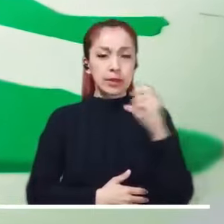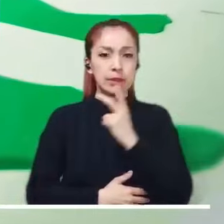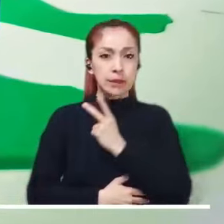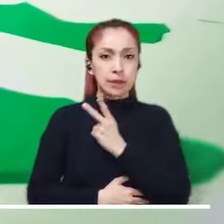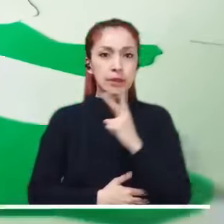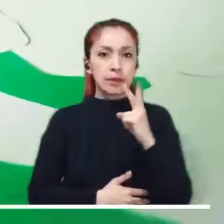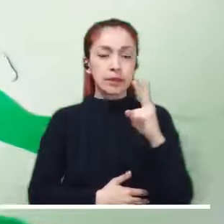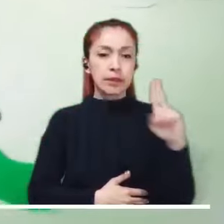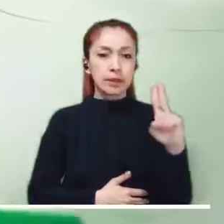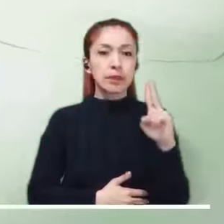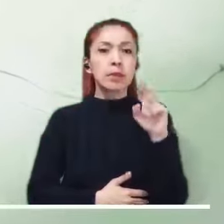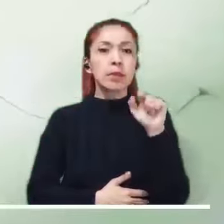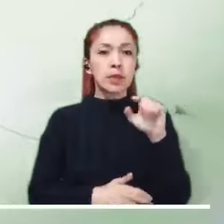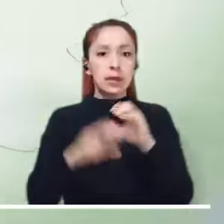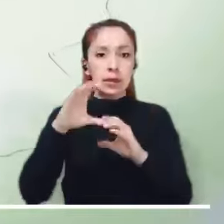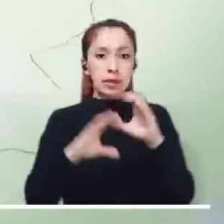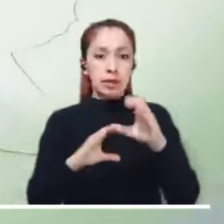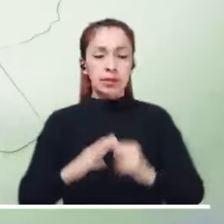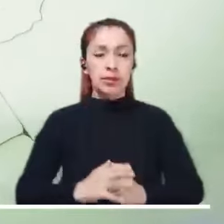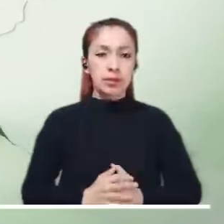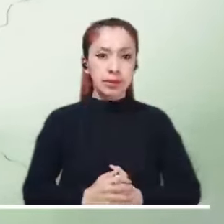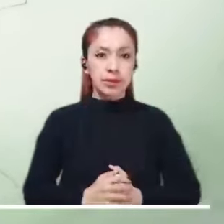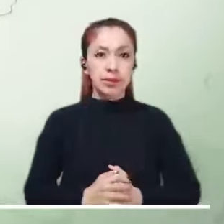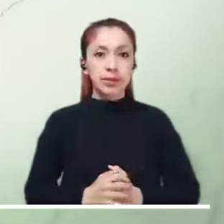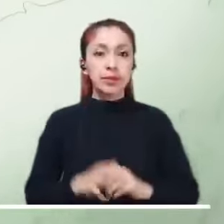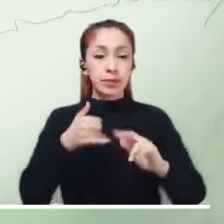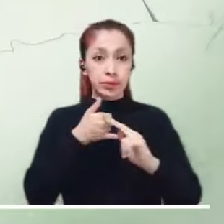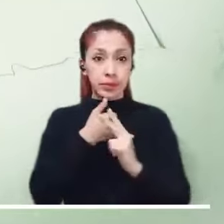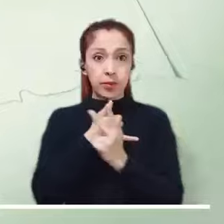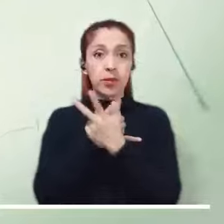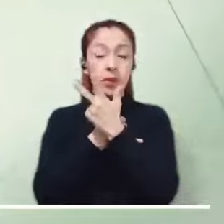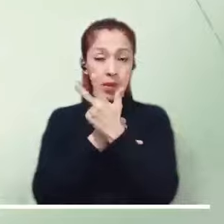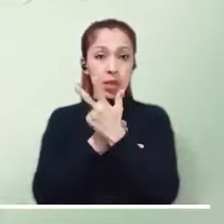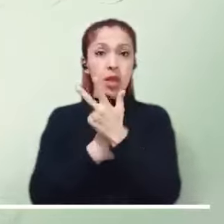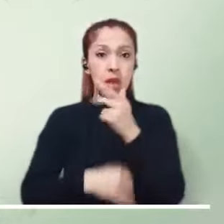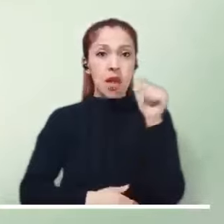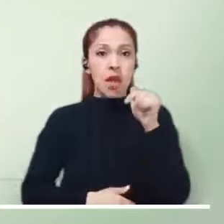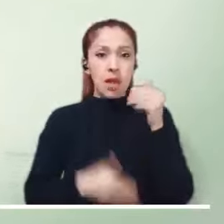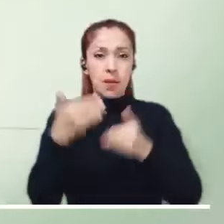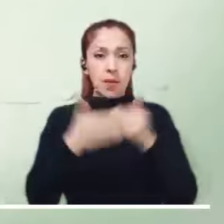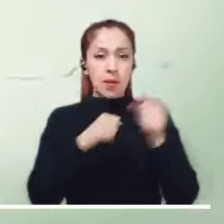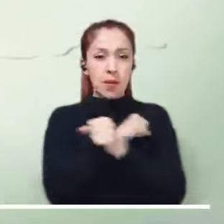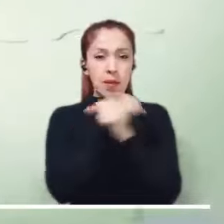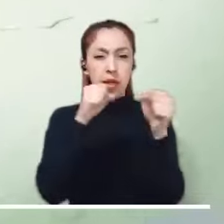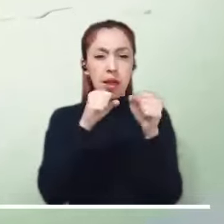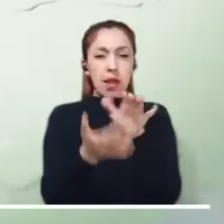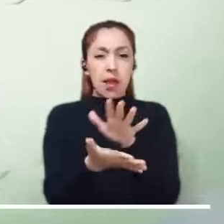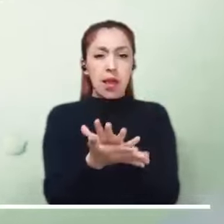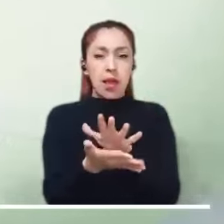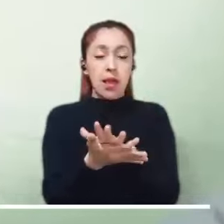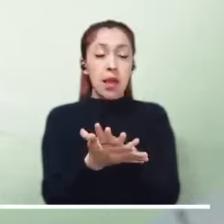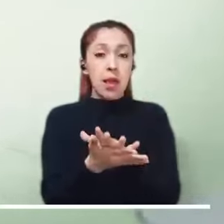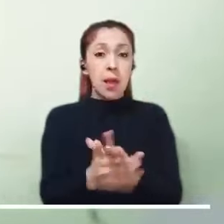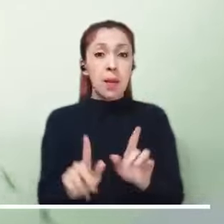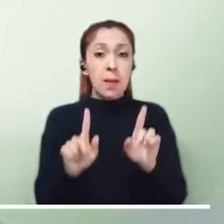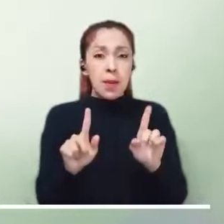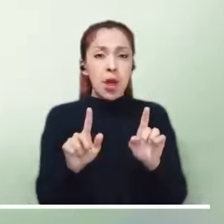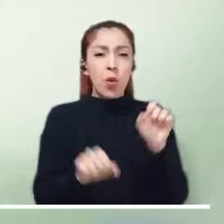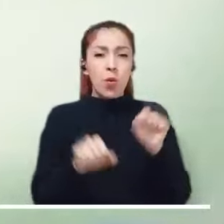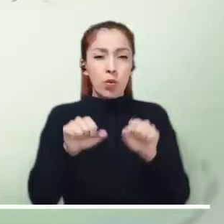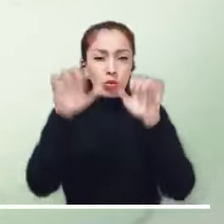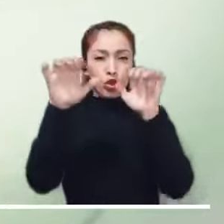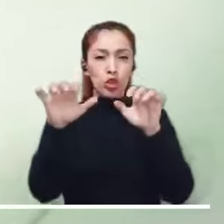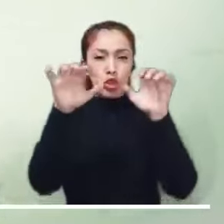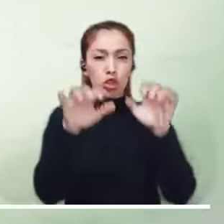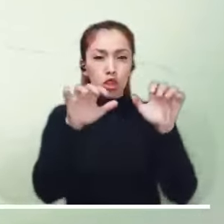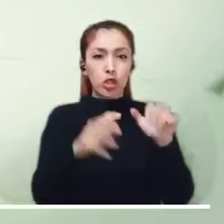Cauca. En los Andes nos encontramos con un inicio de jornada tranquilo, aunque no se descartan lluvias en